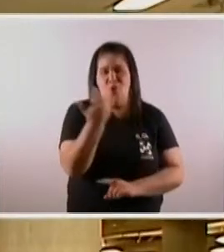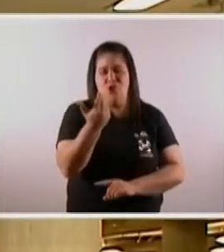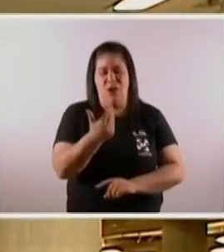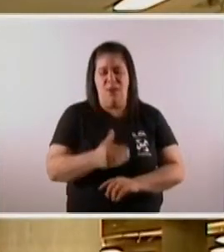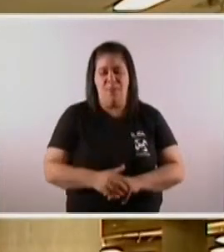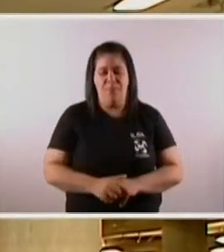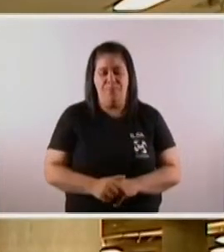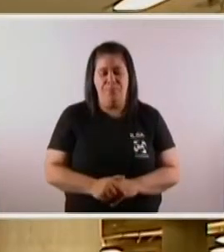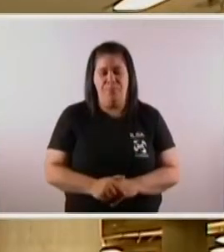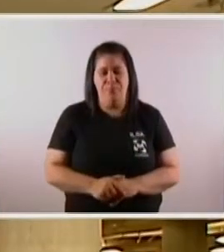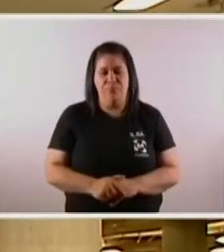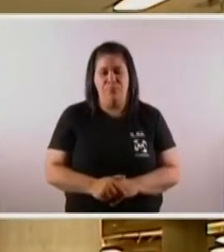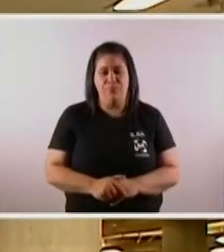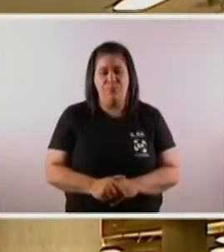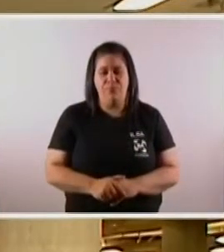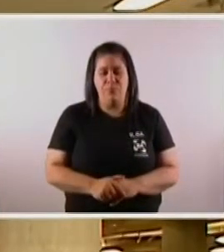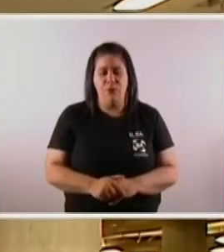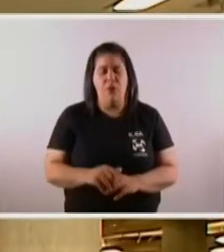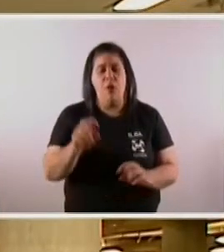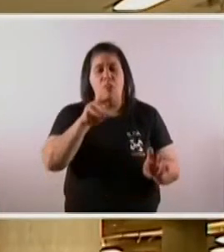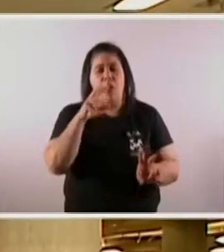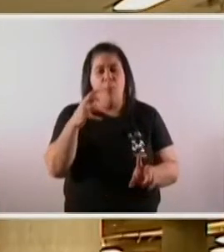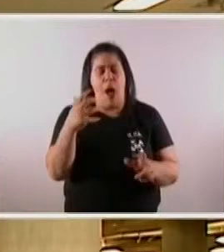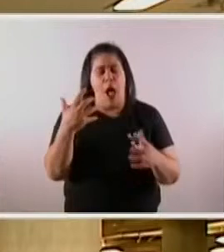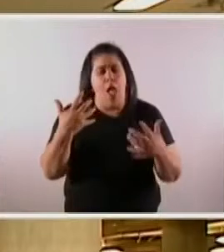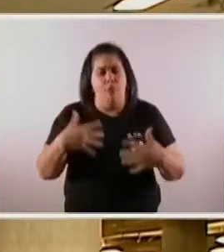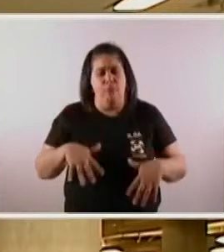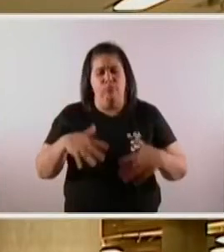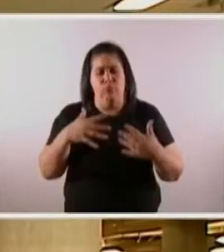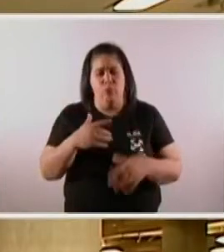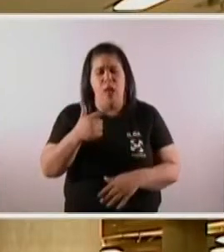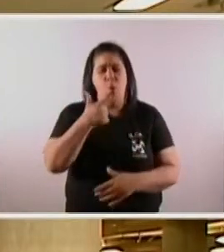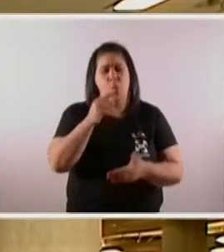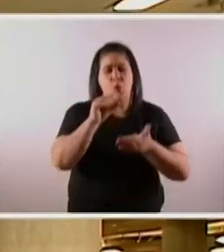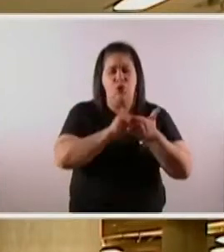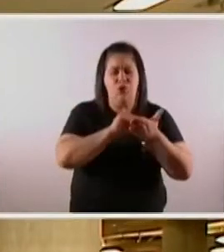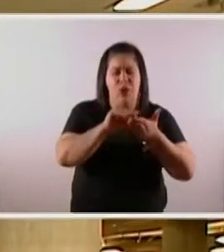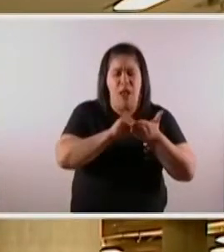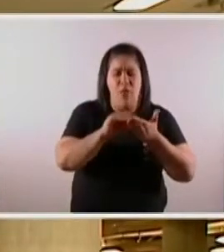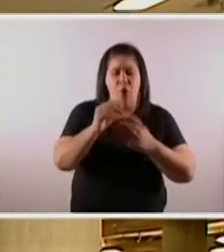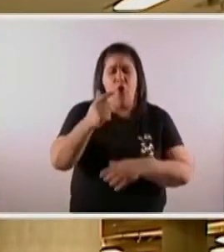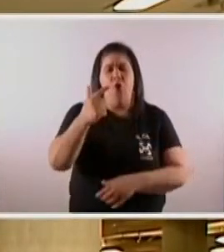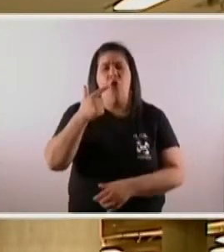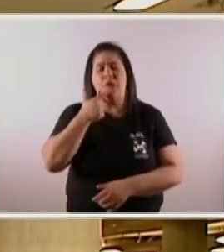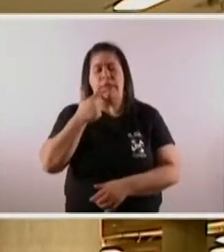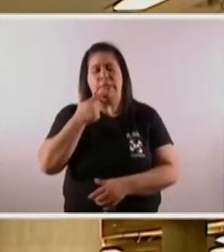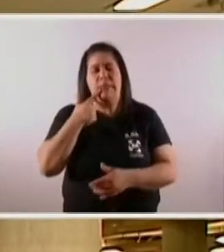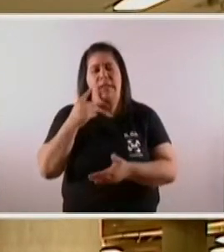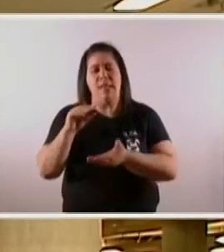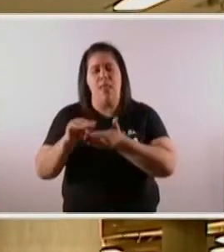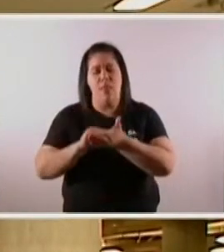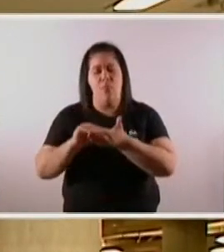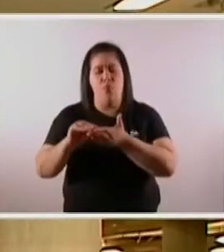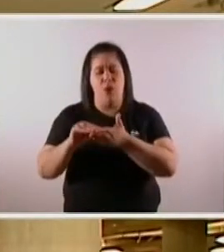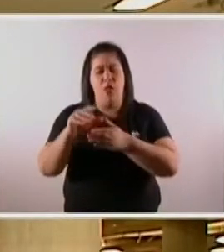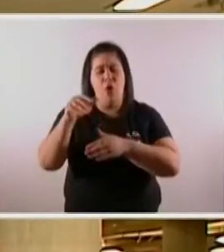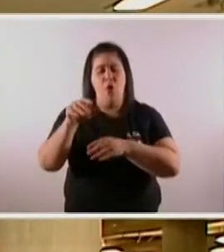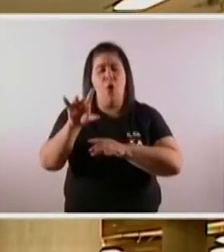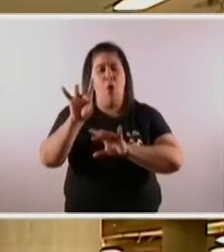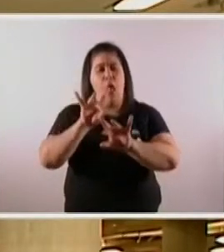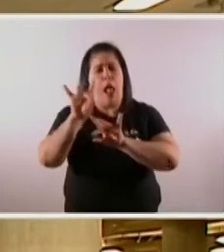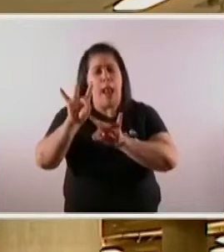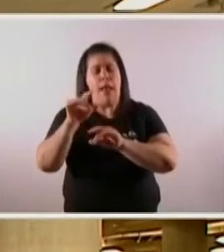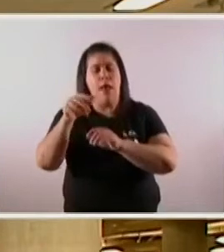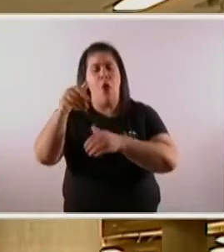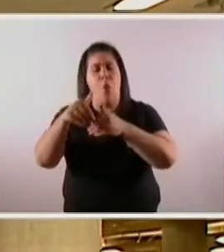Un tema increíble es que hubo un senador y 7 diputados nacionales electos por la ciudad, electos